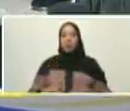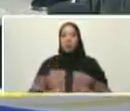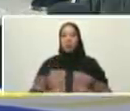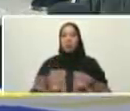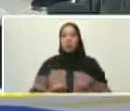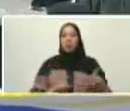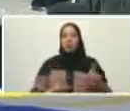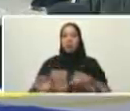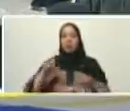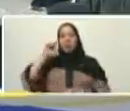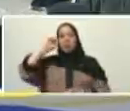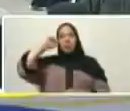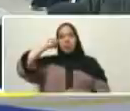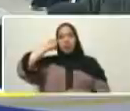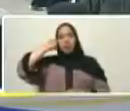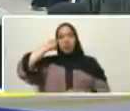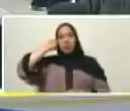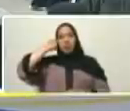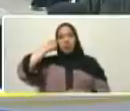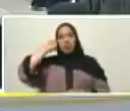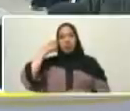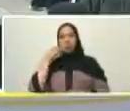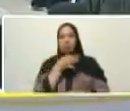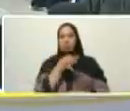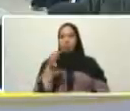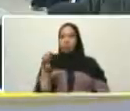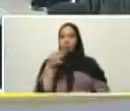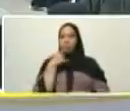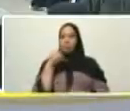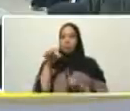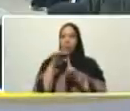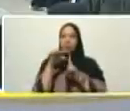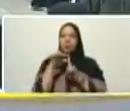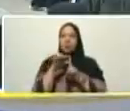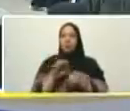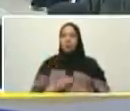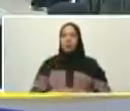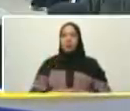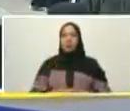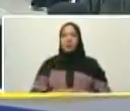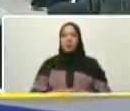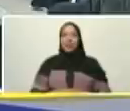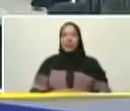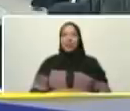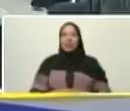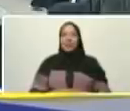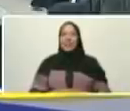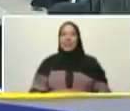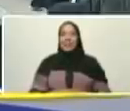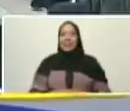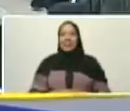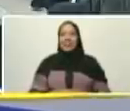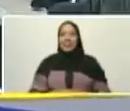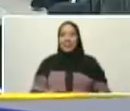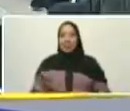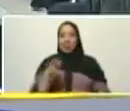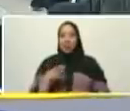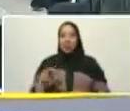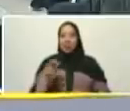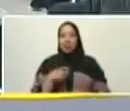recordarme la frase exacta Miguel Miguelito de la canción de Alí